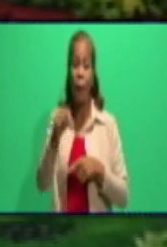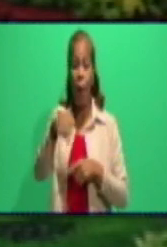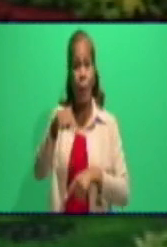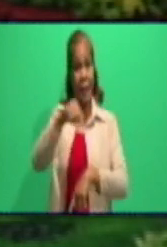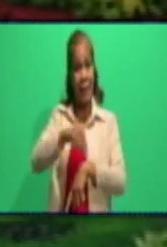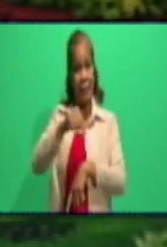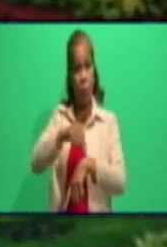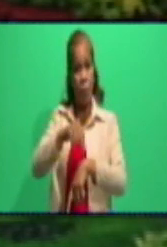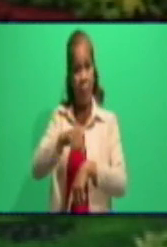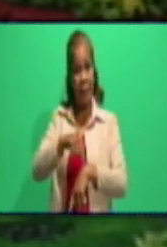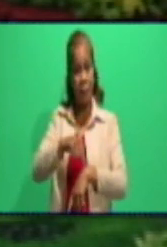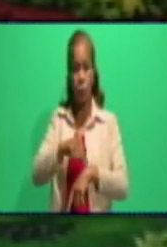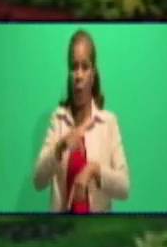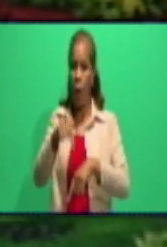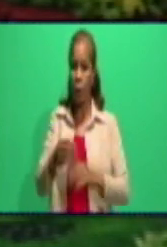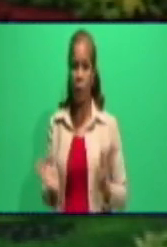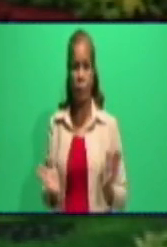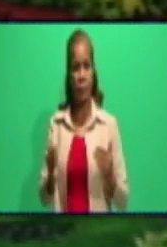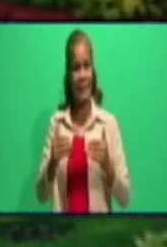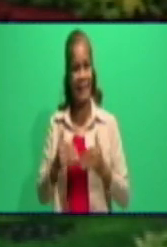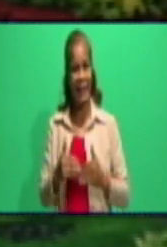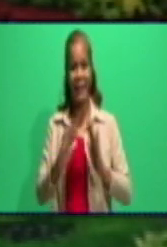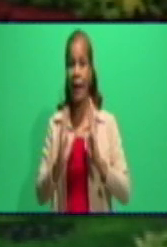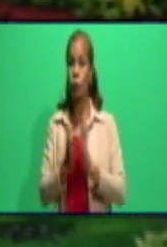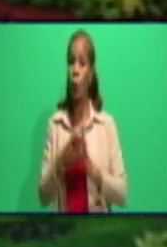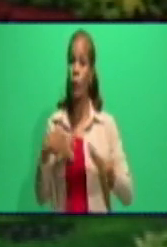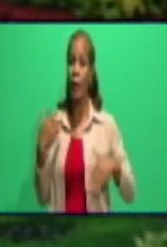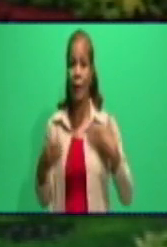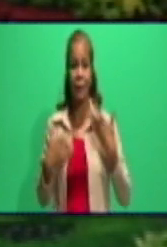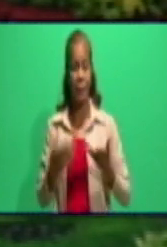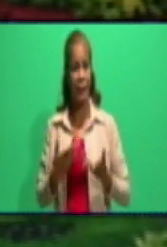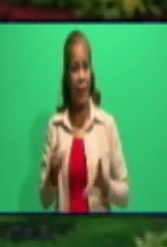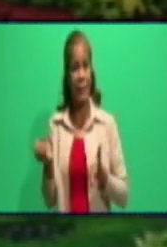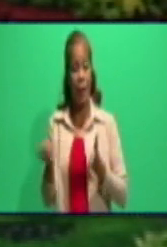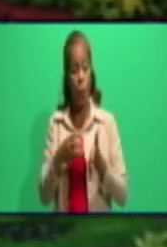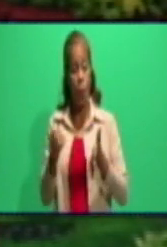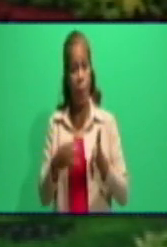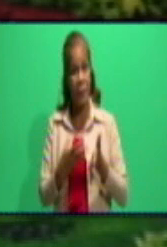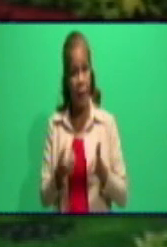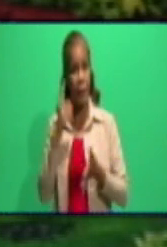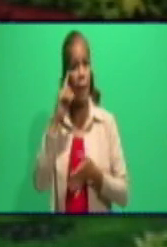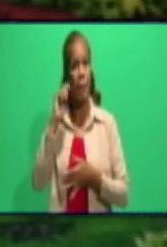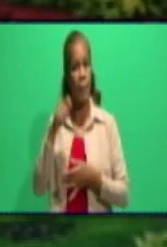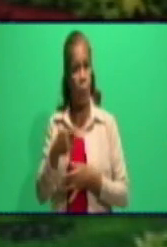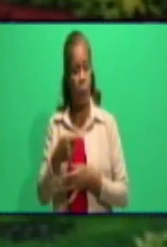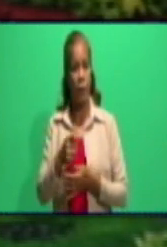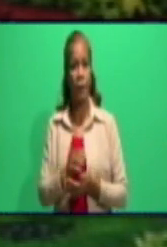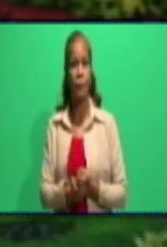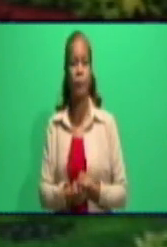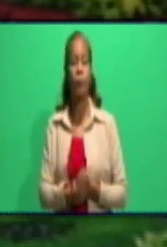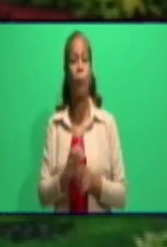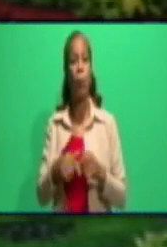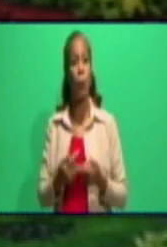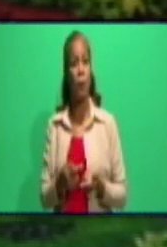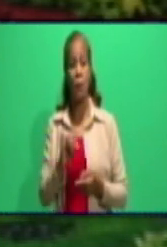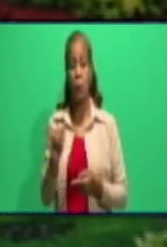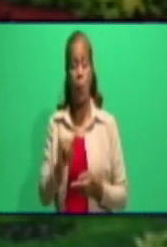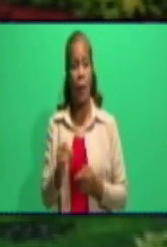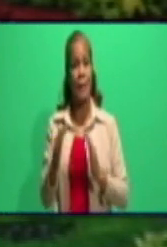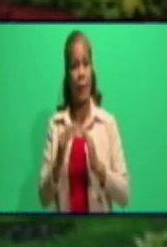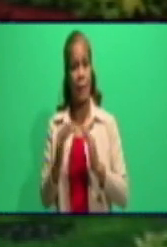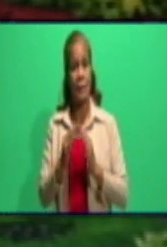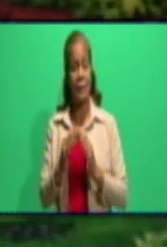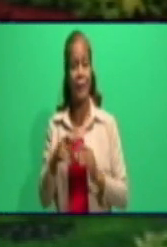son sitios donde también hay aglomeración de personas, donde no se utilizan las medidas higiénicas como debe de ser.